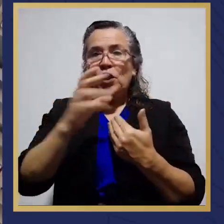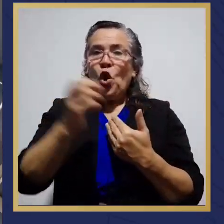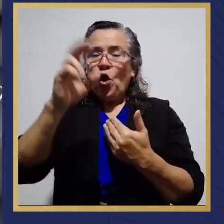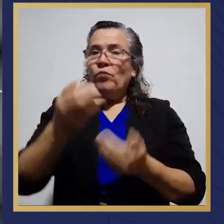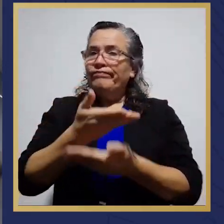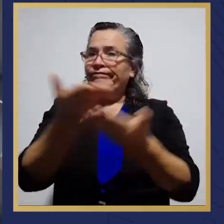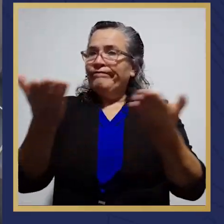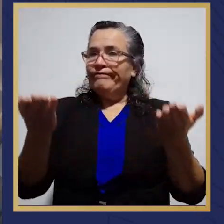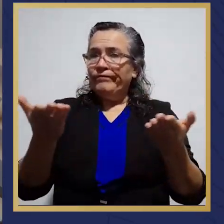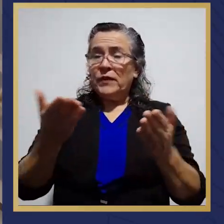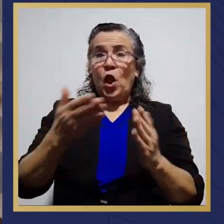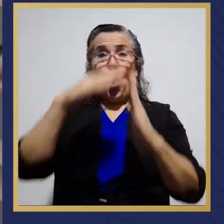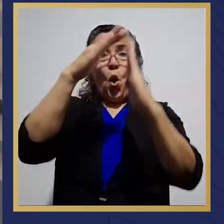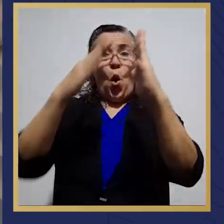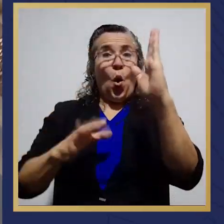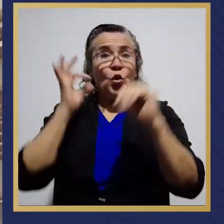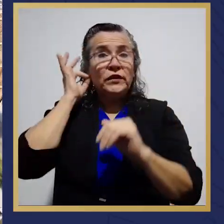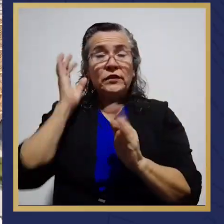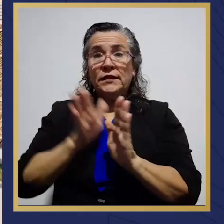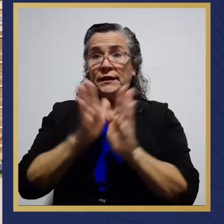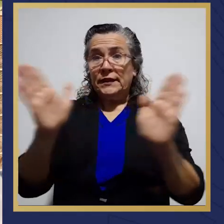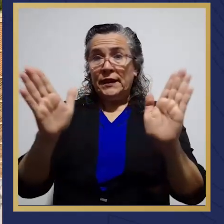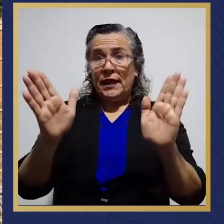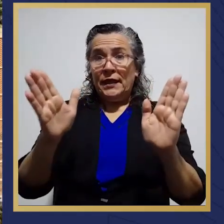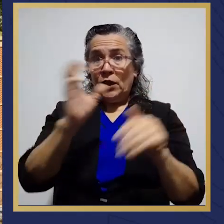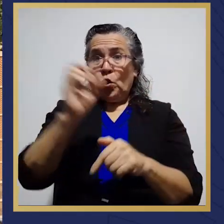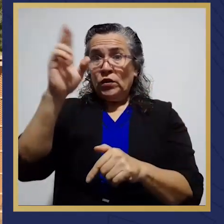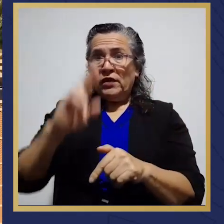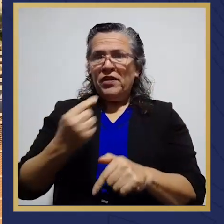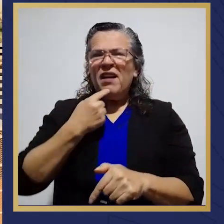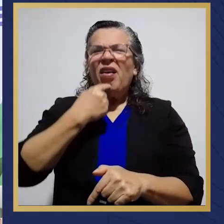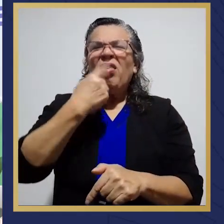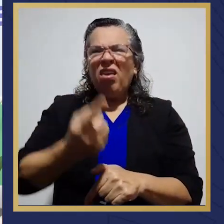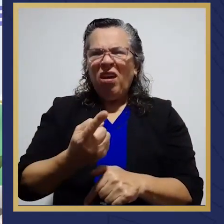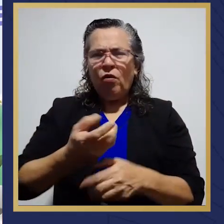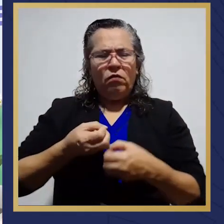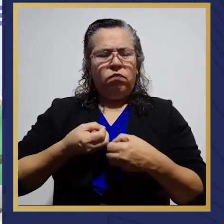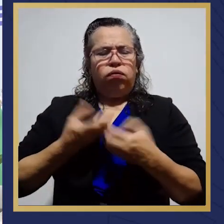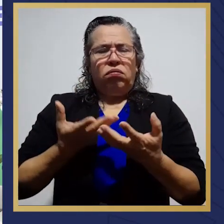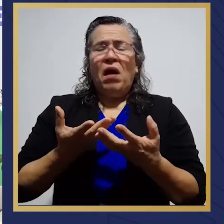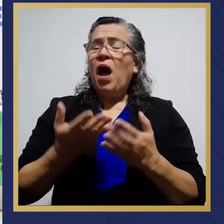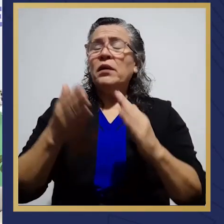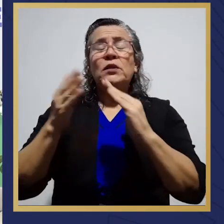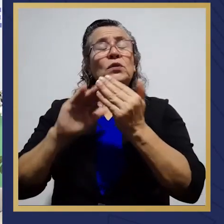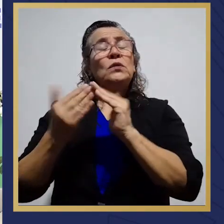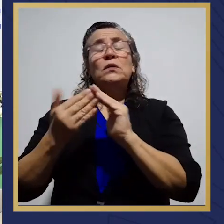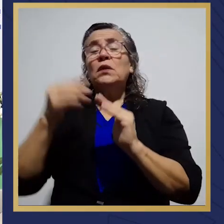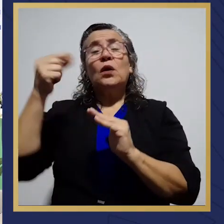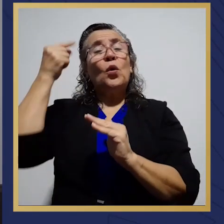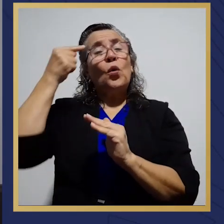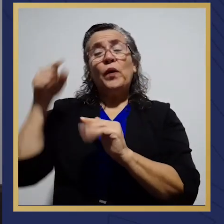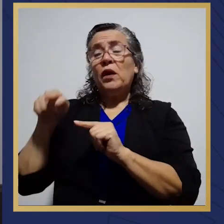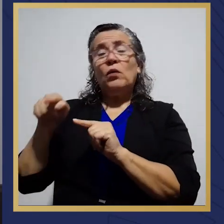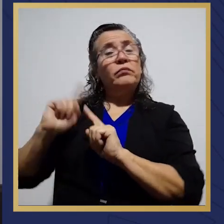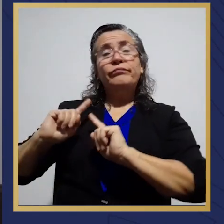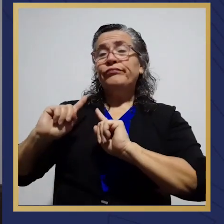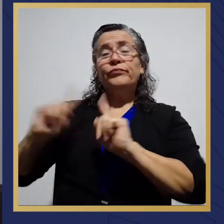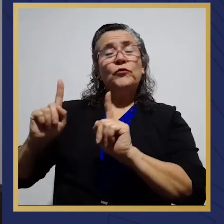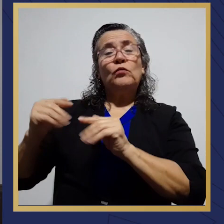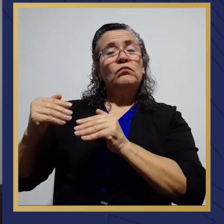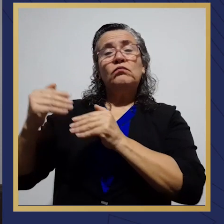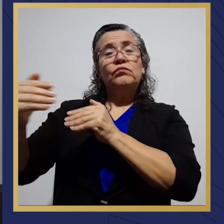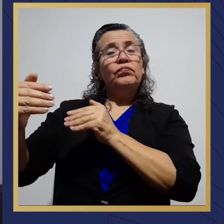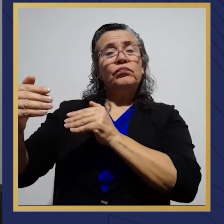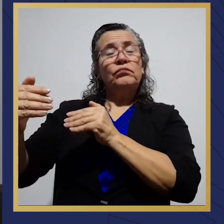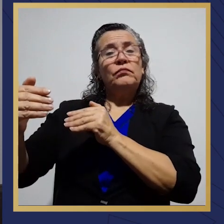que la Contralora General de la República dijera, no, que Ciudad Gobierno no va, porque